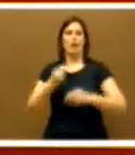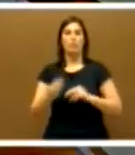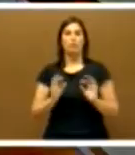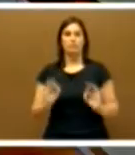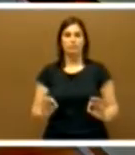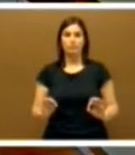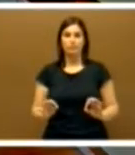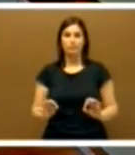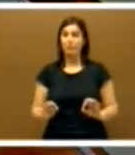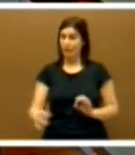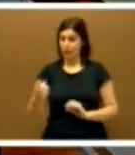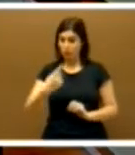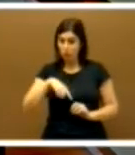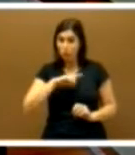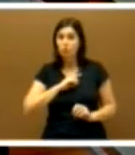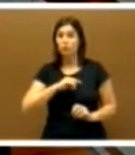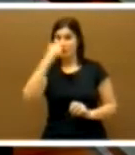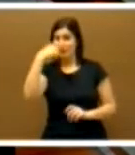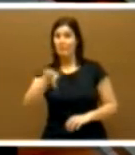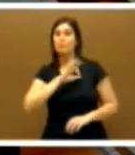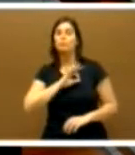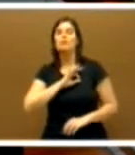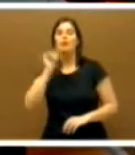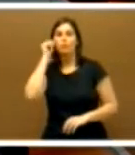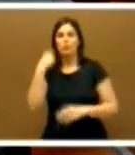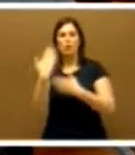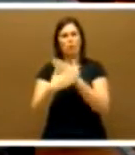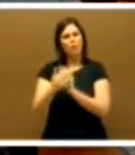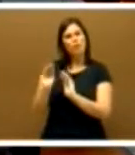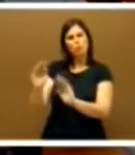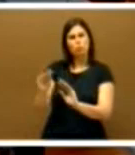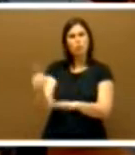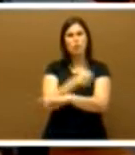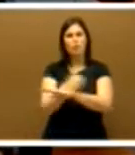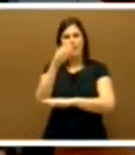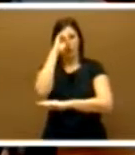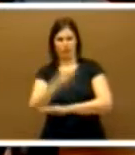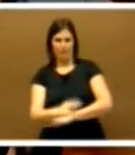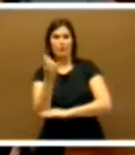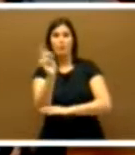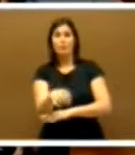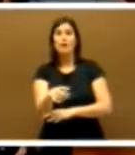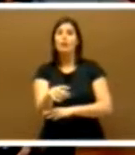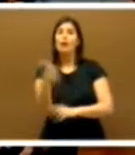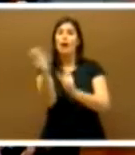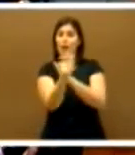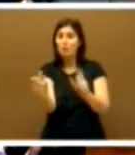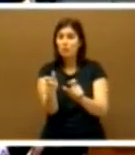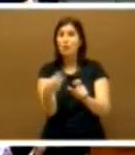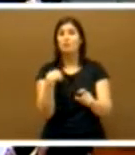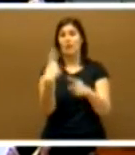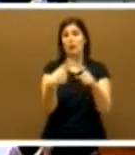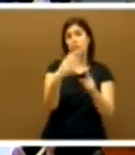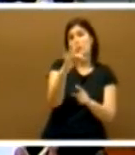Monago, sabemos que su Gobierno será un Gobierno que respete a los ciudadanos, que escuche las voces y las críticas,